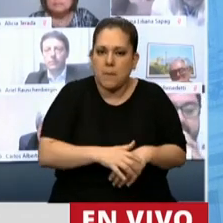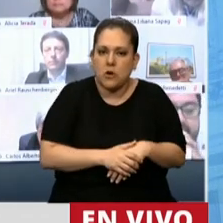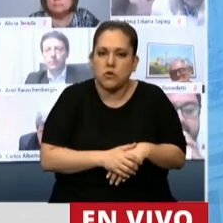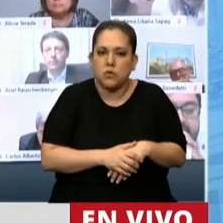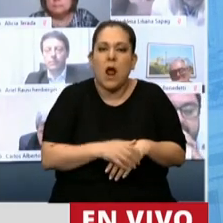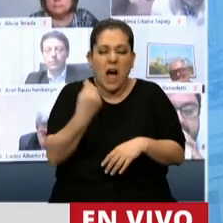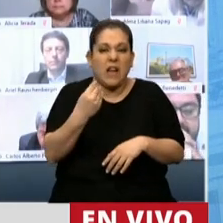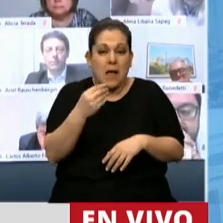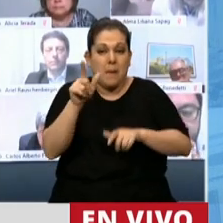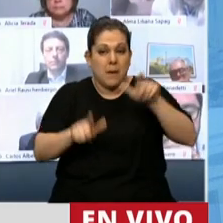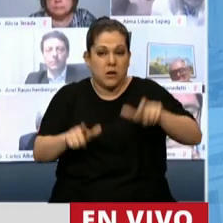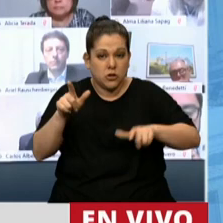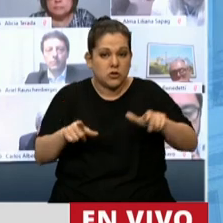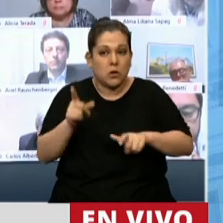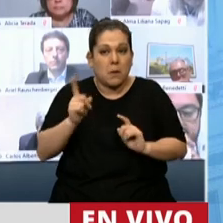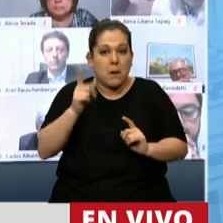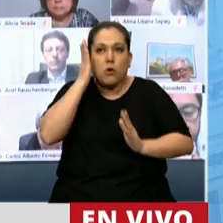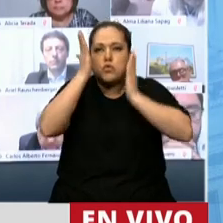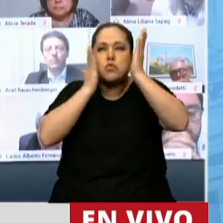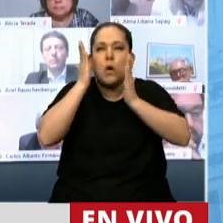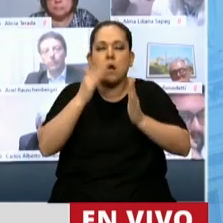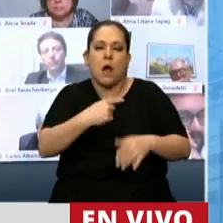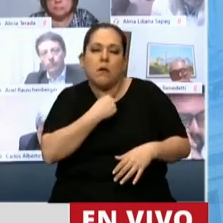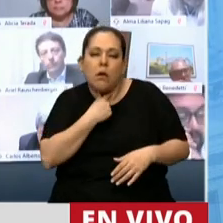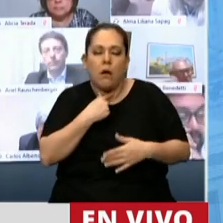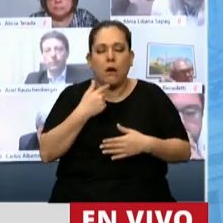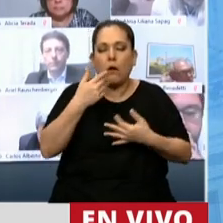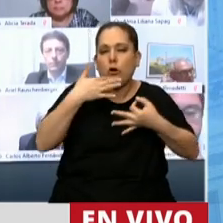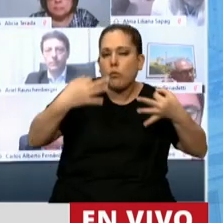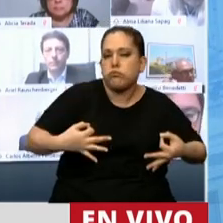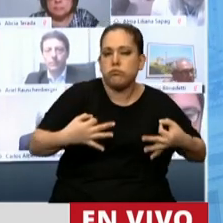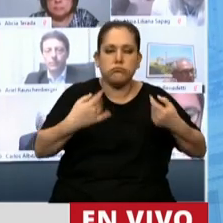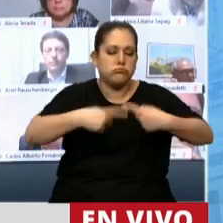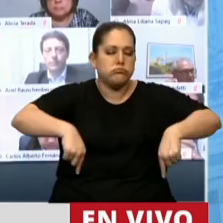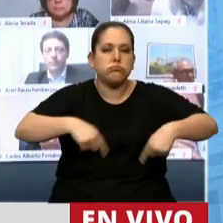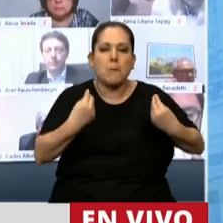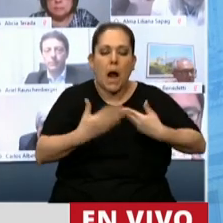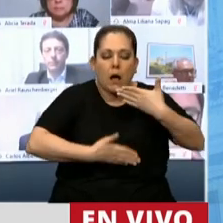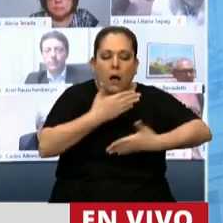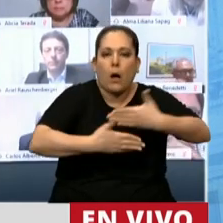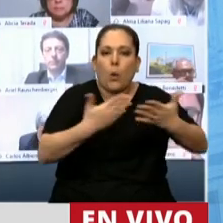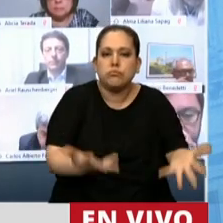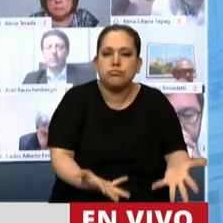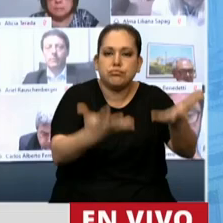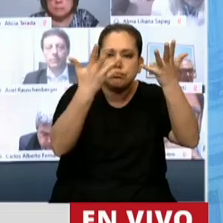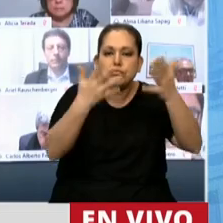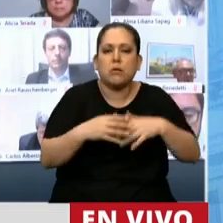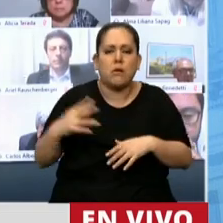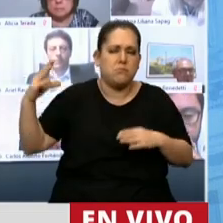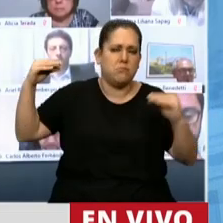humilde les aseguro que sueña con tener condiciones para progresar y avanzar en la vida. No quieren ser